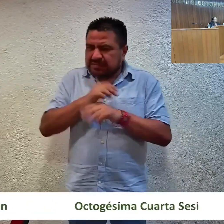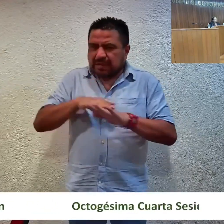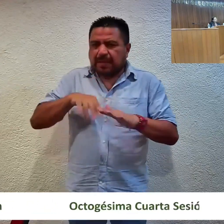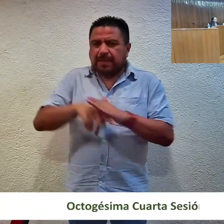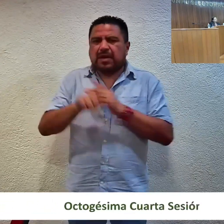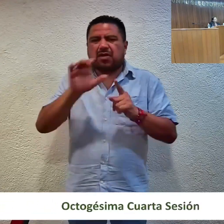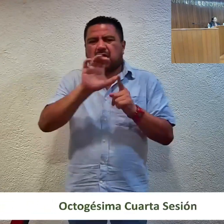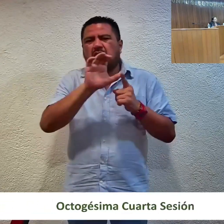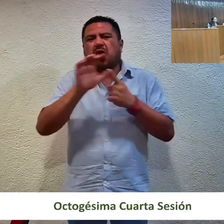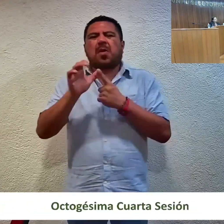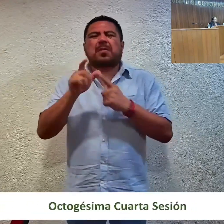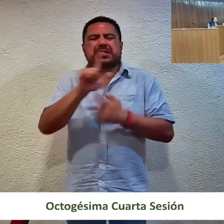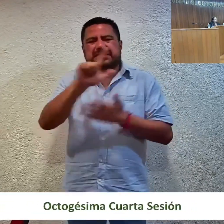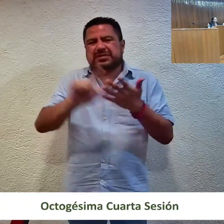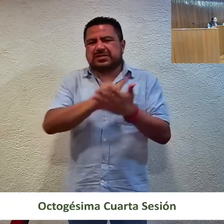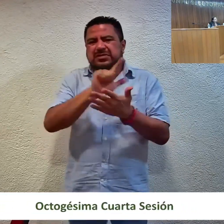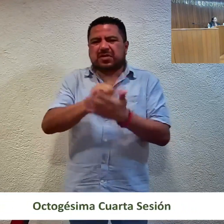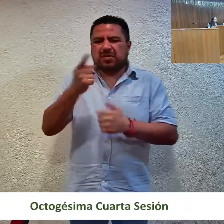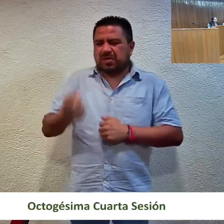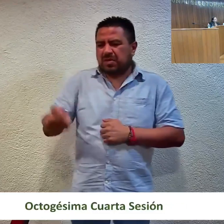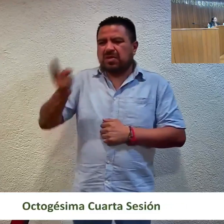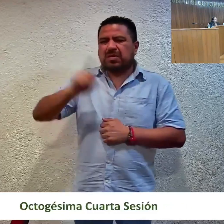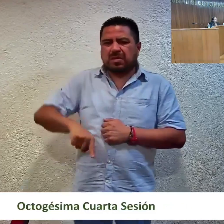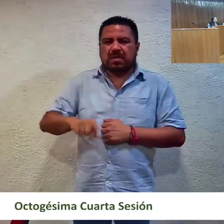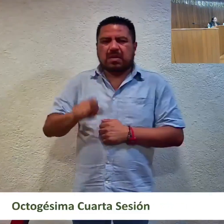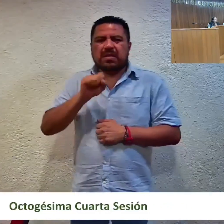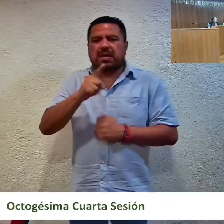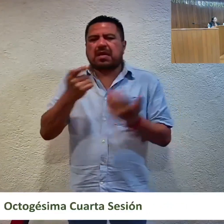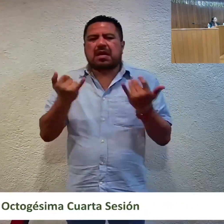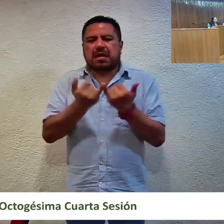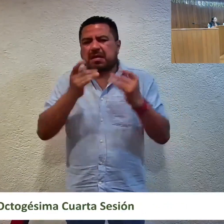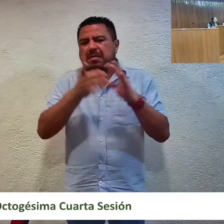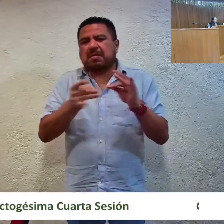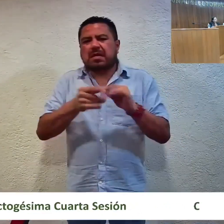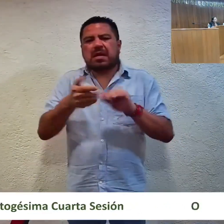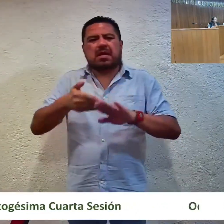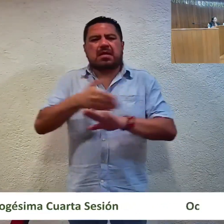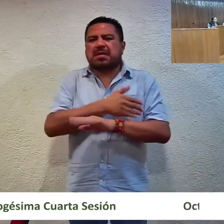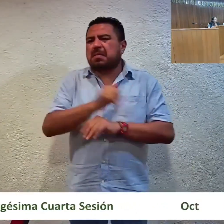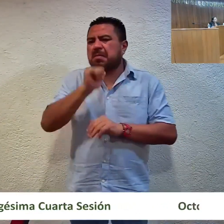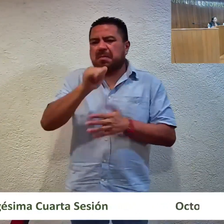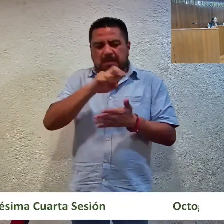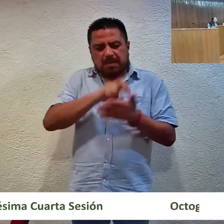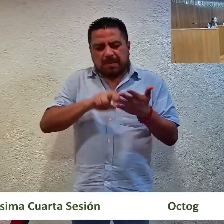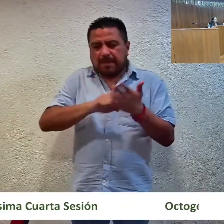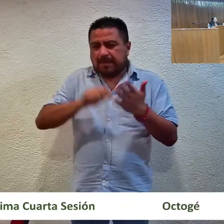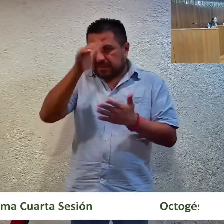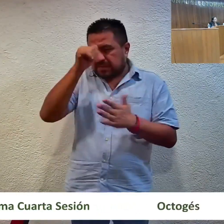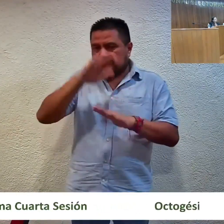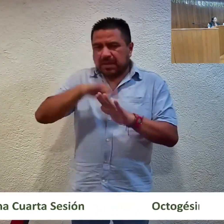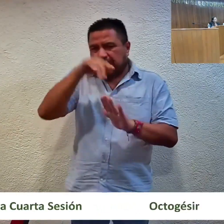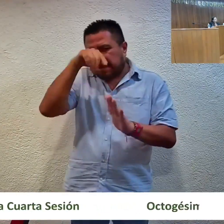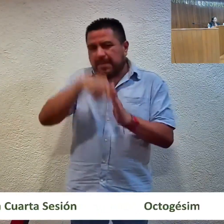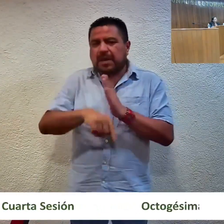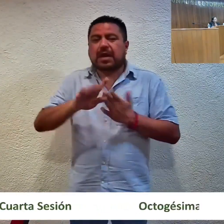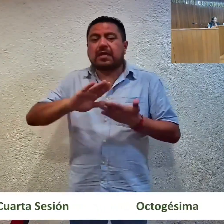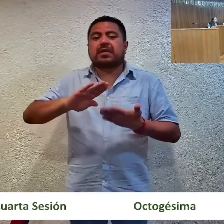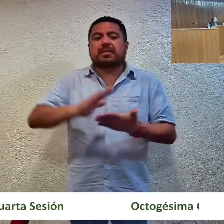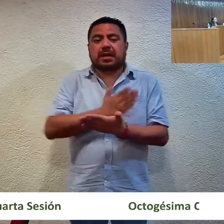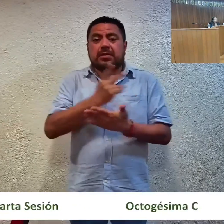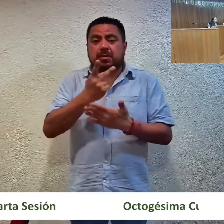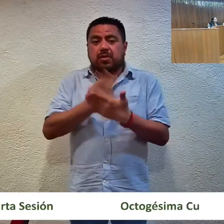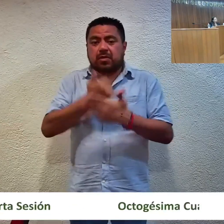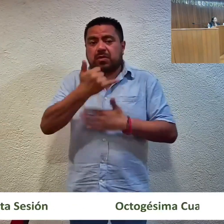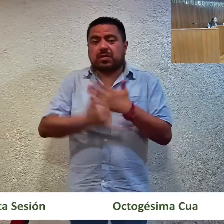comisión del hecho que la ley señala como delito, sin que lo anterior implica una modificación del fondo del acuerdo plenario. Además, en el